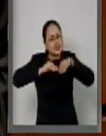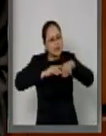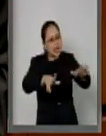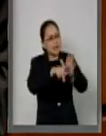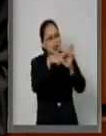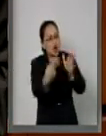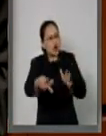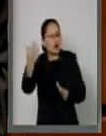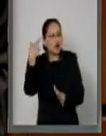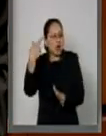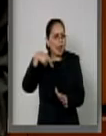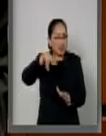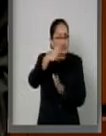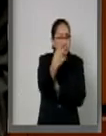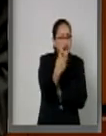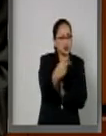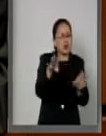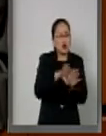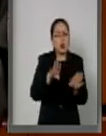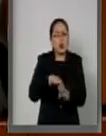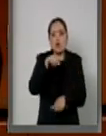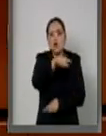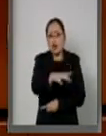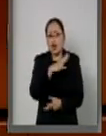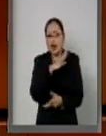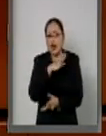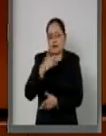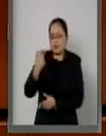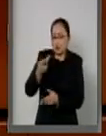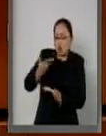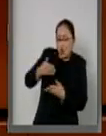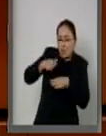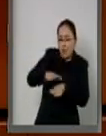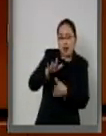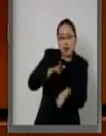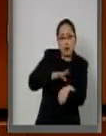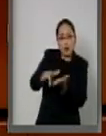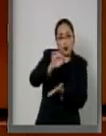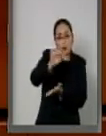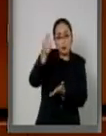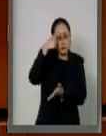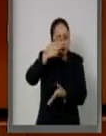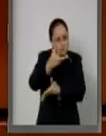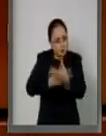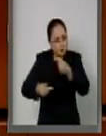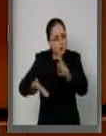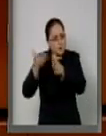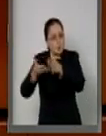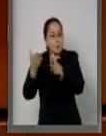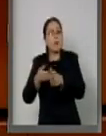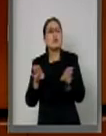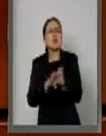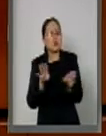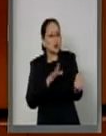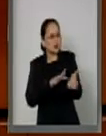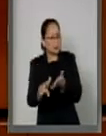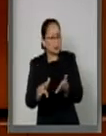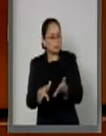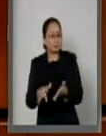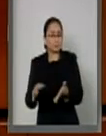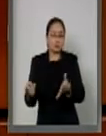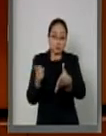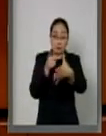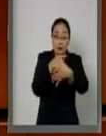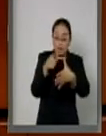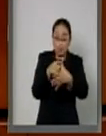medios, cómo está apoyando la Banca de Desarrollo a la Reconstrucción y Recuperación? Finalmente,